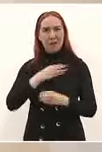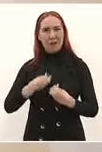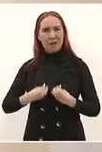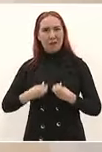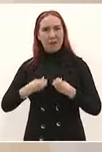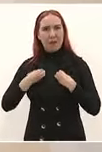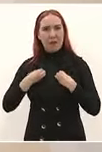hacia dónde va